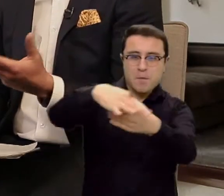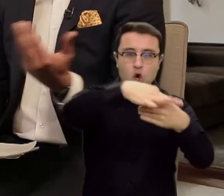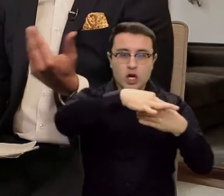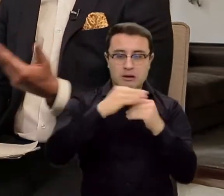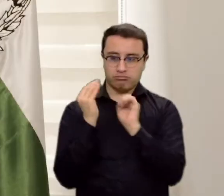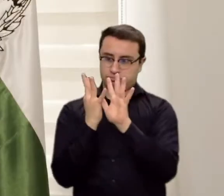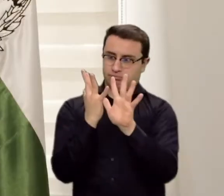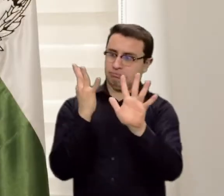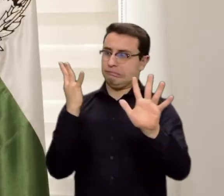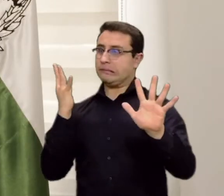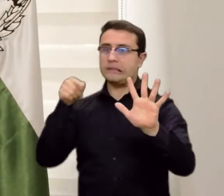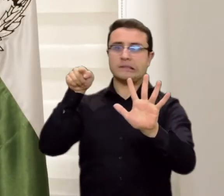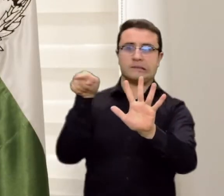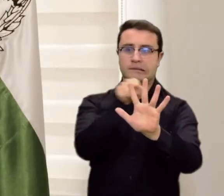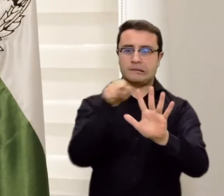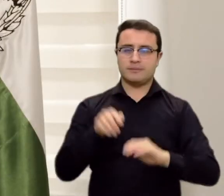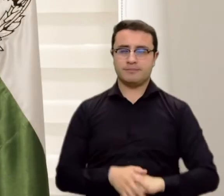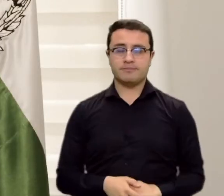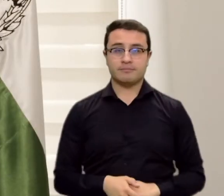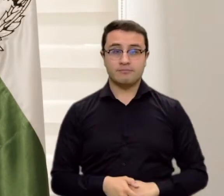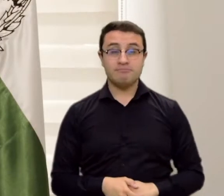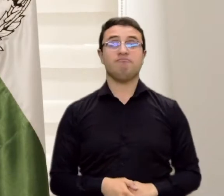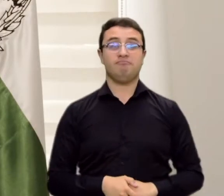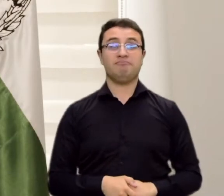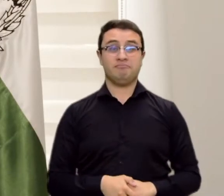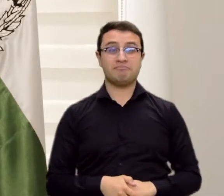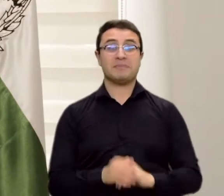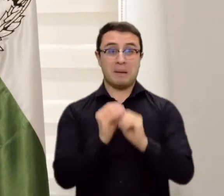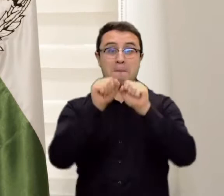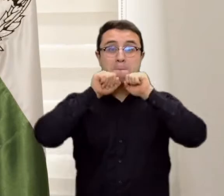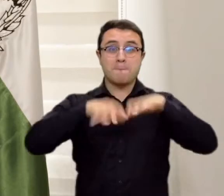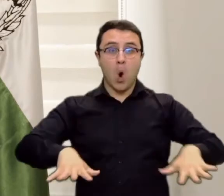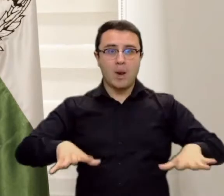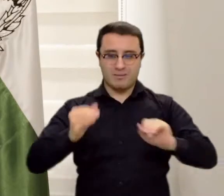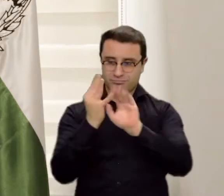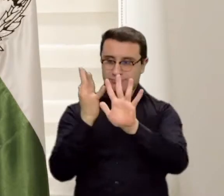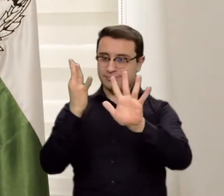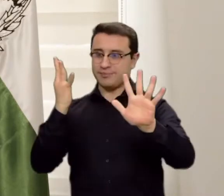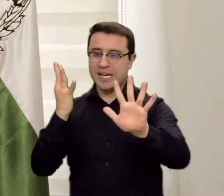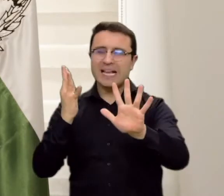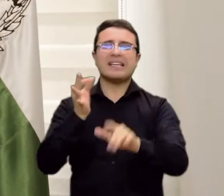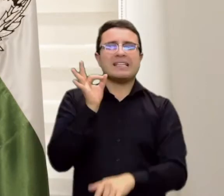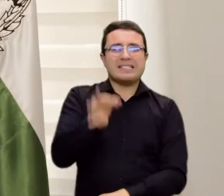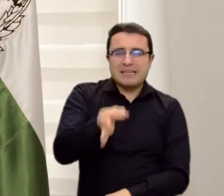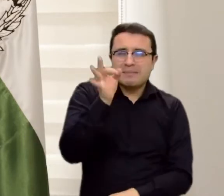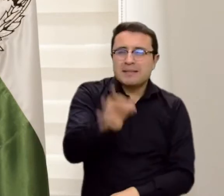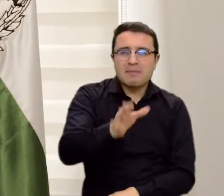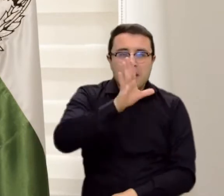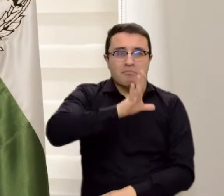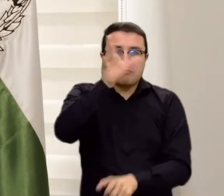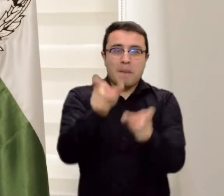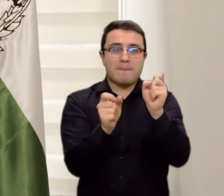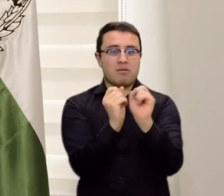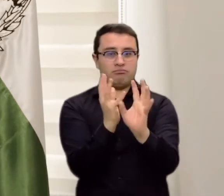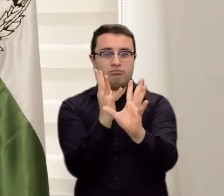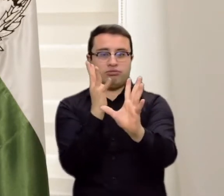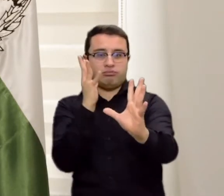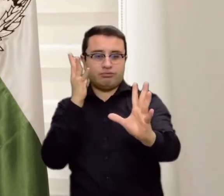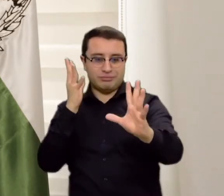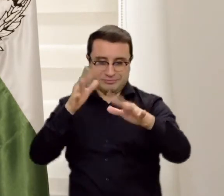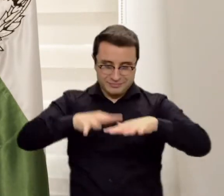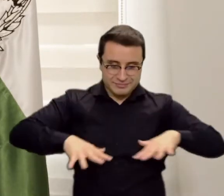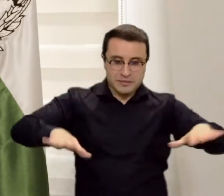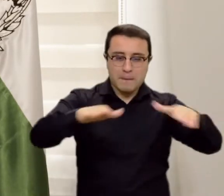alrededor de las urnas. Obviamente, por ser un evento público, las elecciones siempre se acostumbra a la